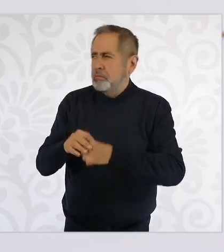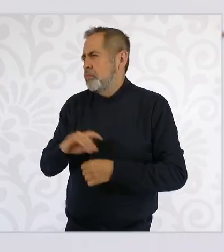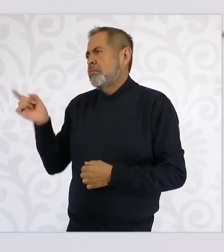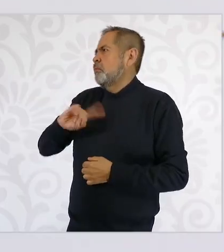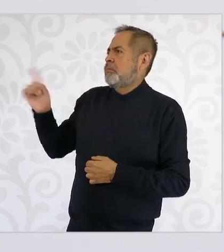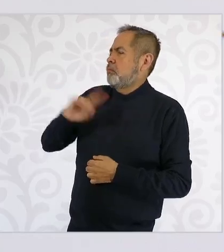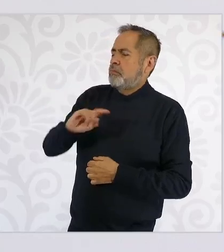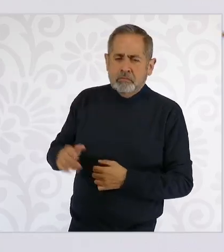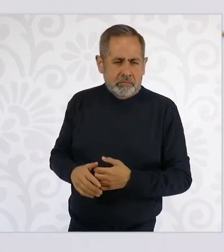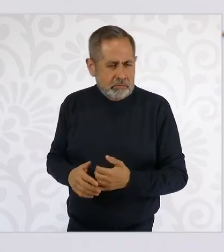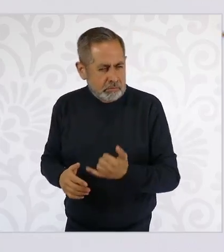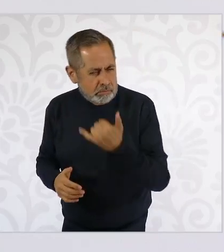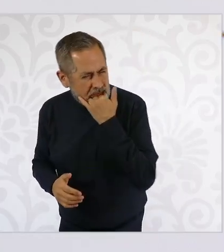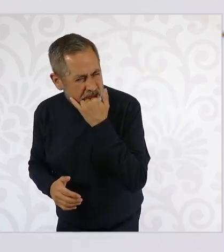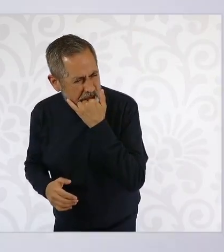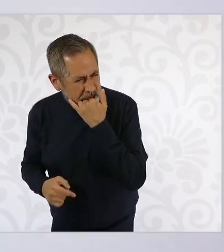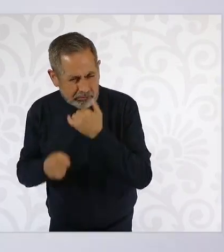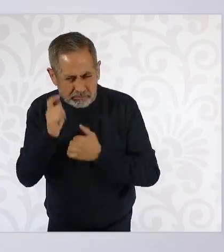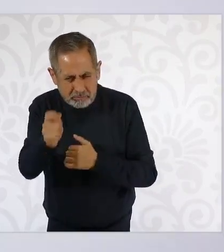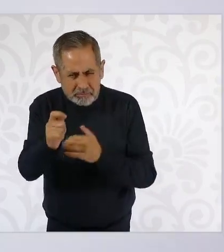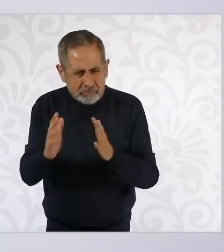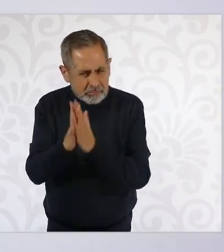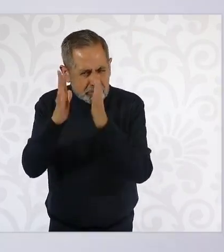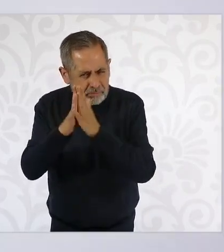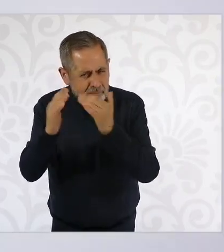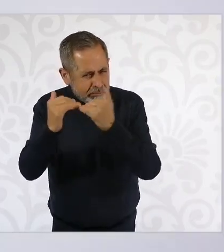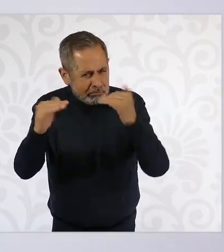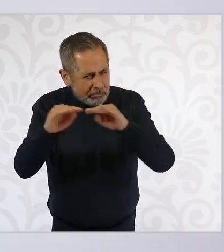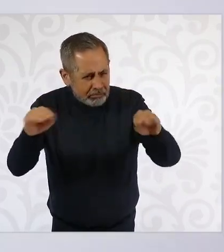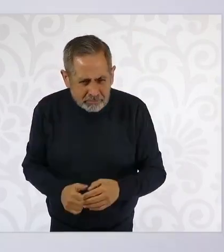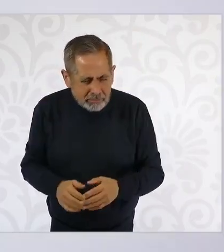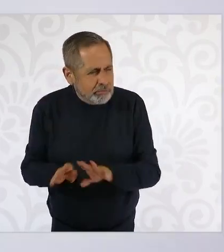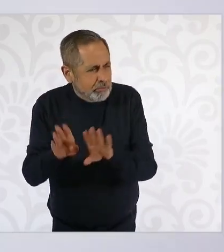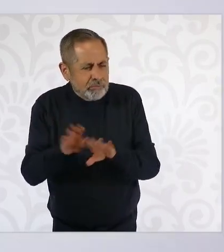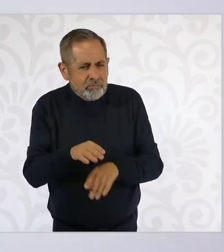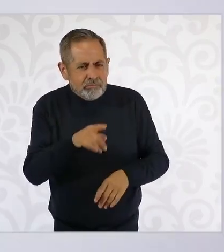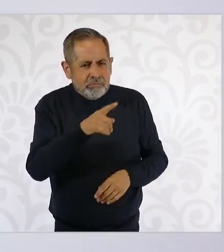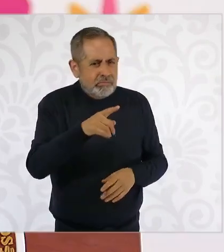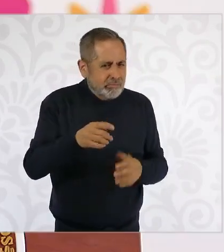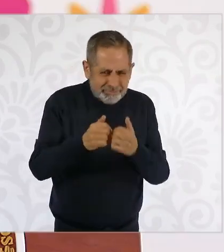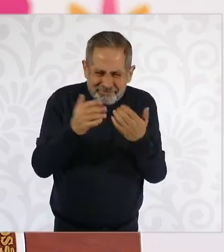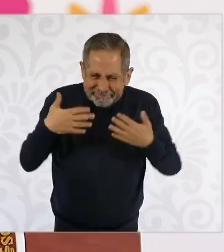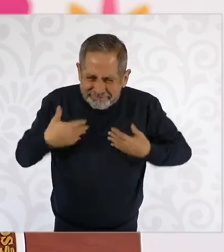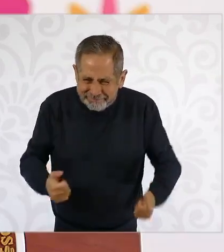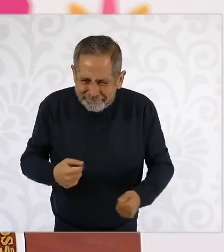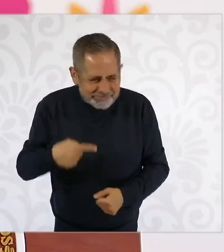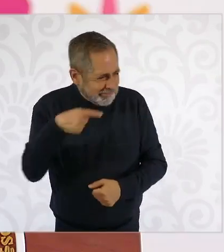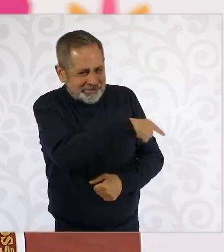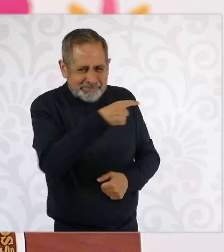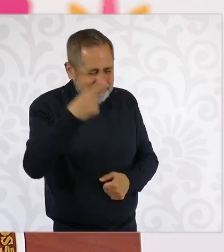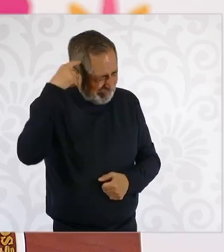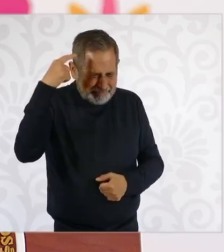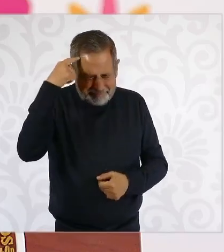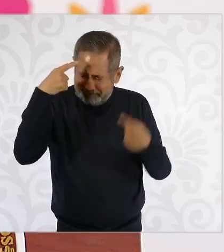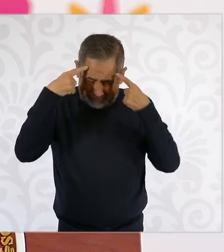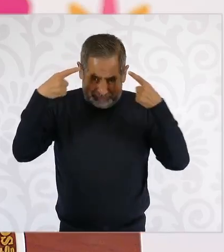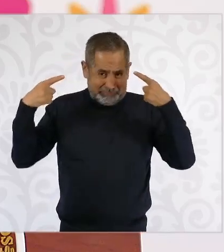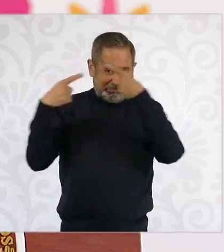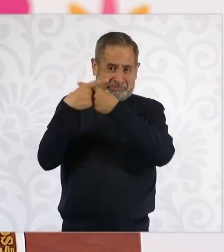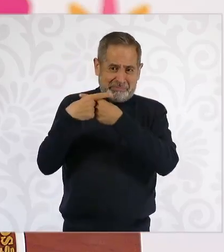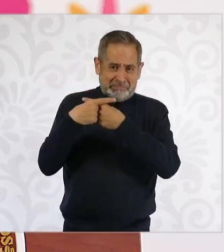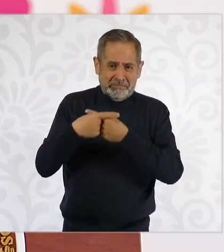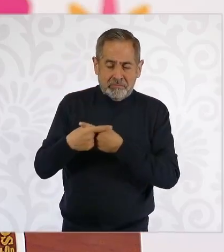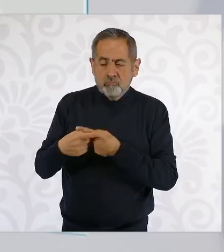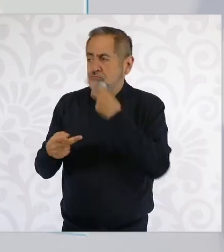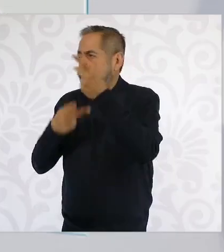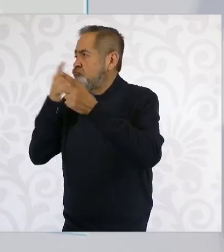al Poder Judicial no garantiza la independencia? No sé si se fijan la contradicción de sus